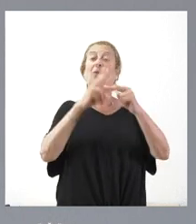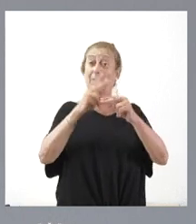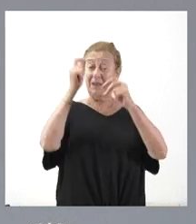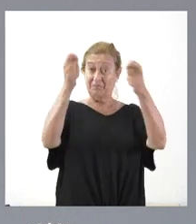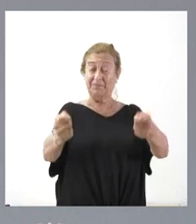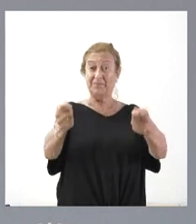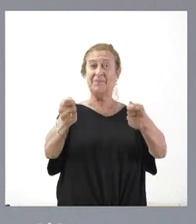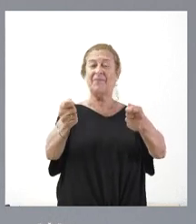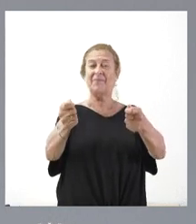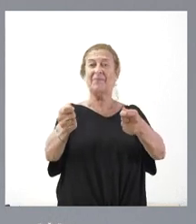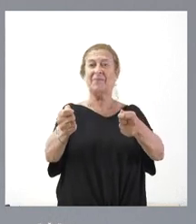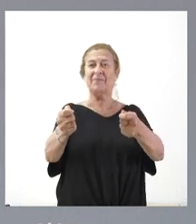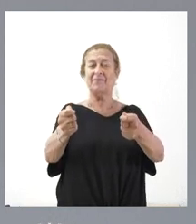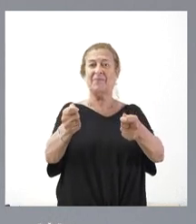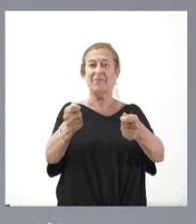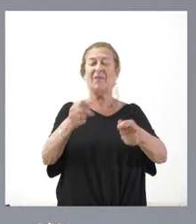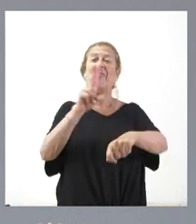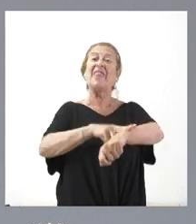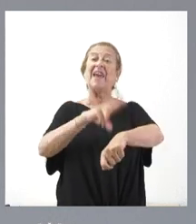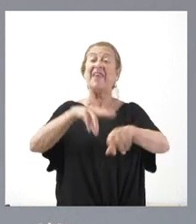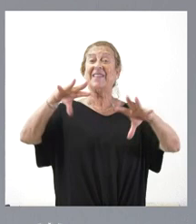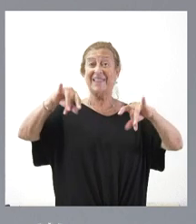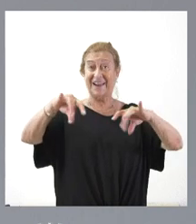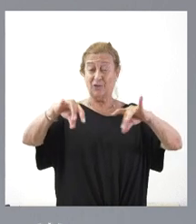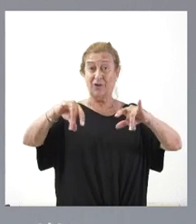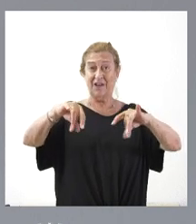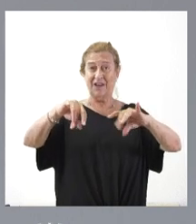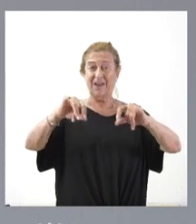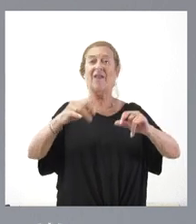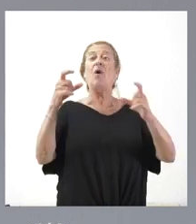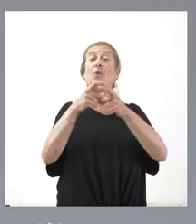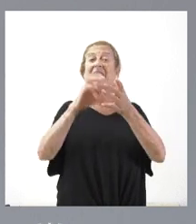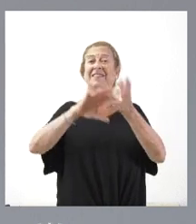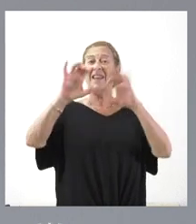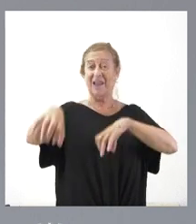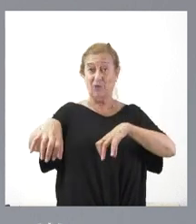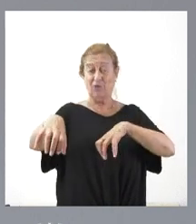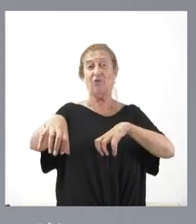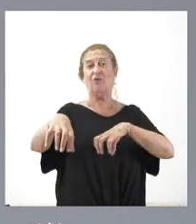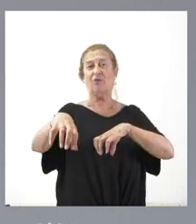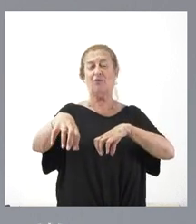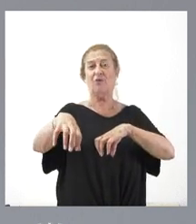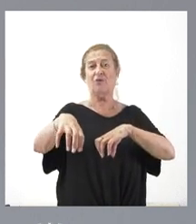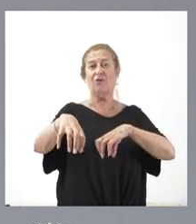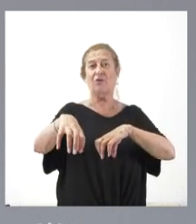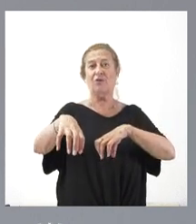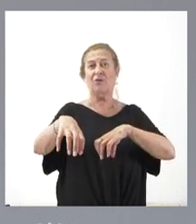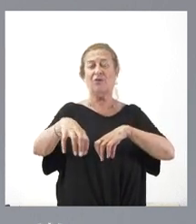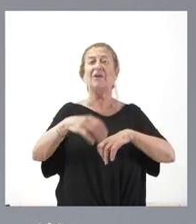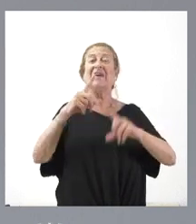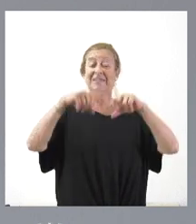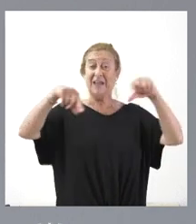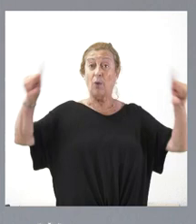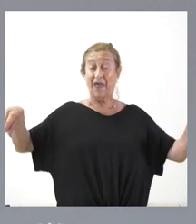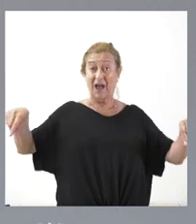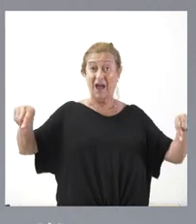delegada territorial de la Junta de Castilla y León en Segovia